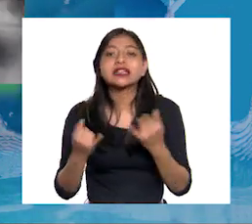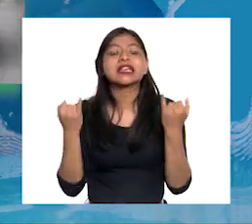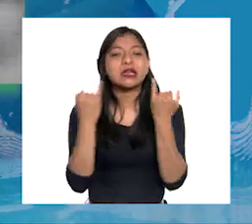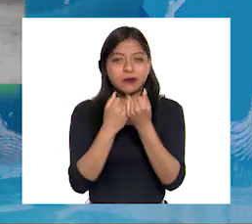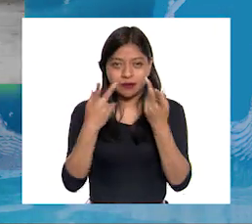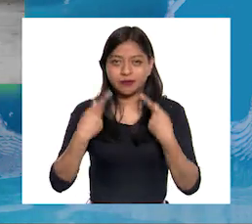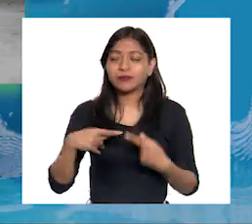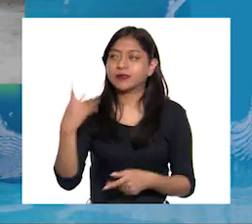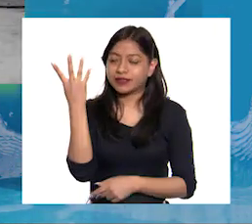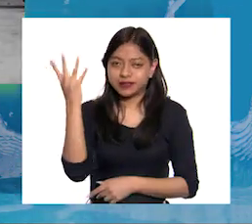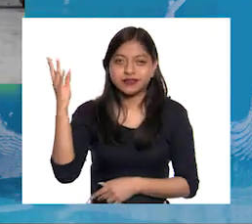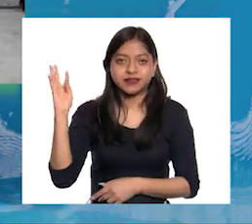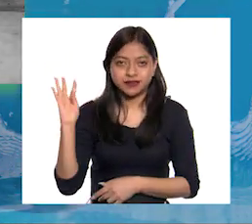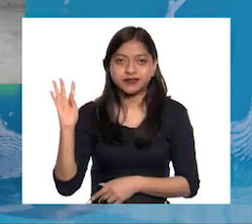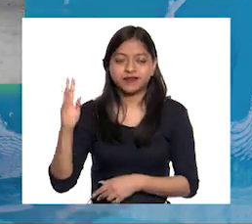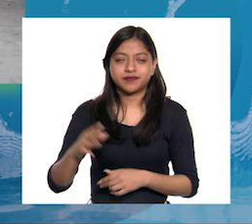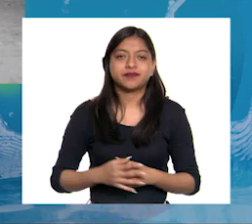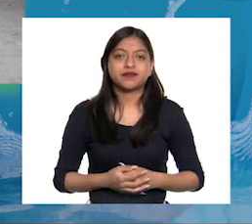al ser humano